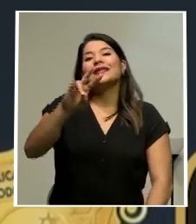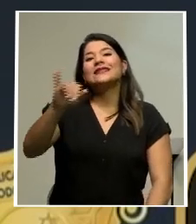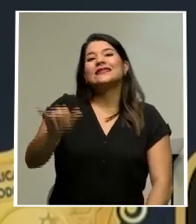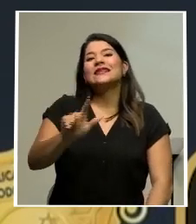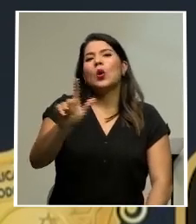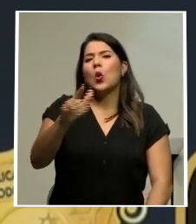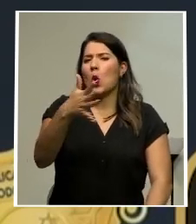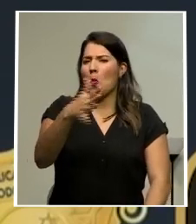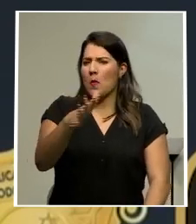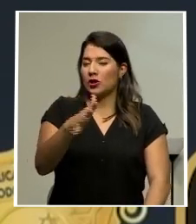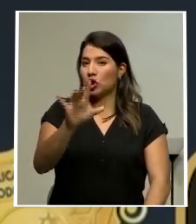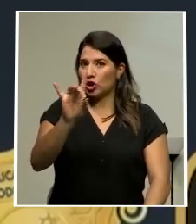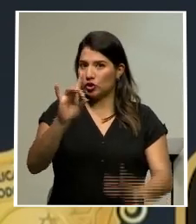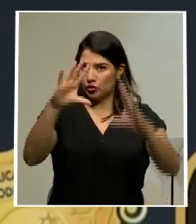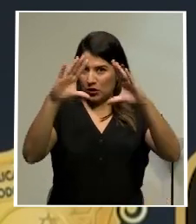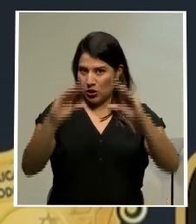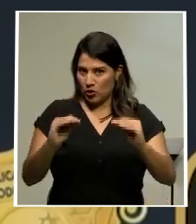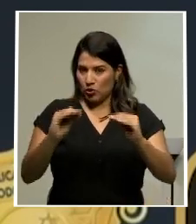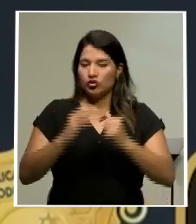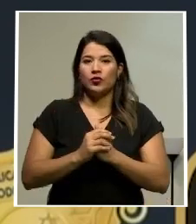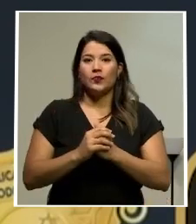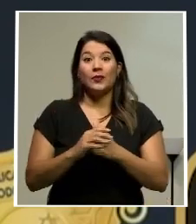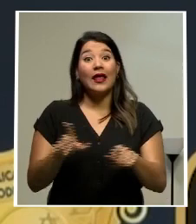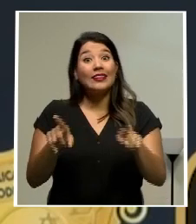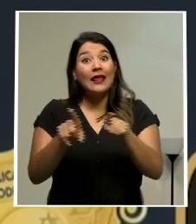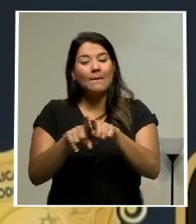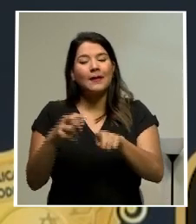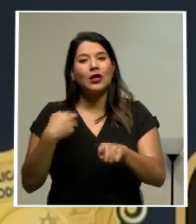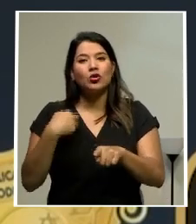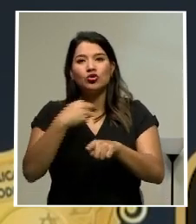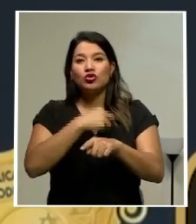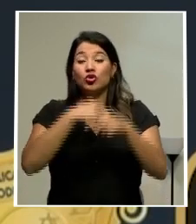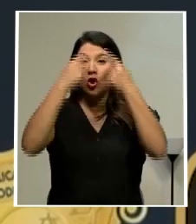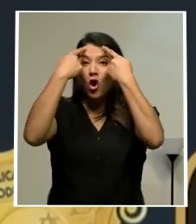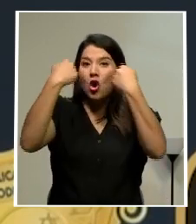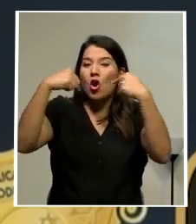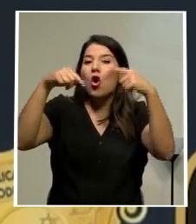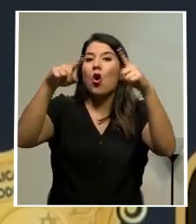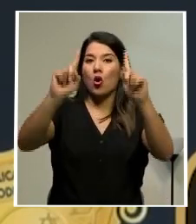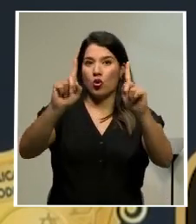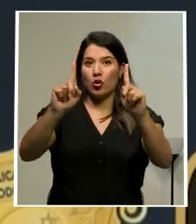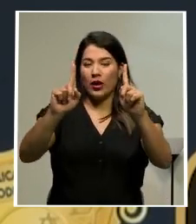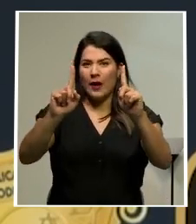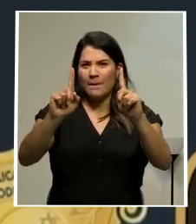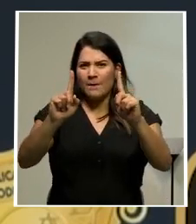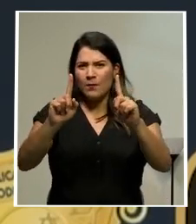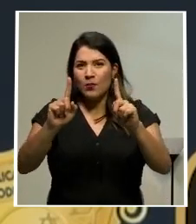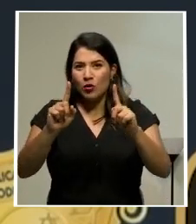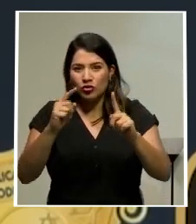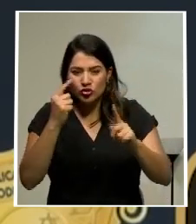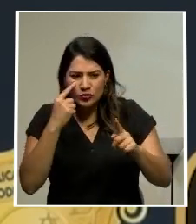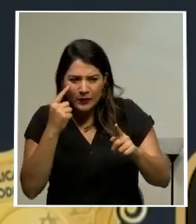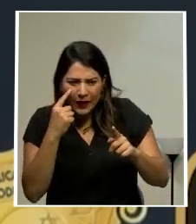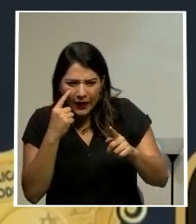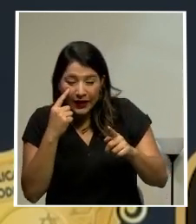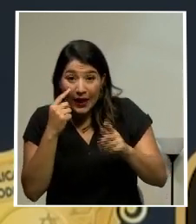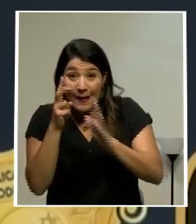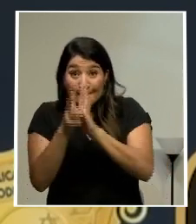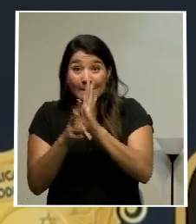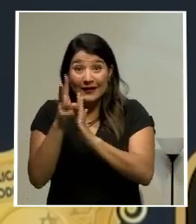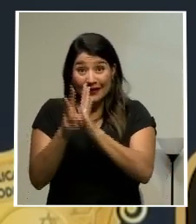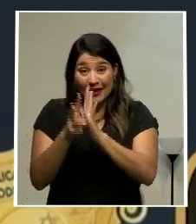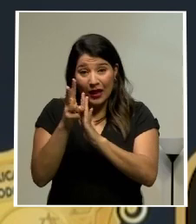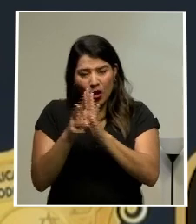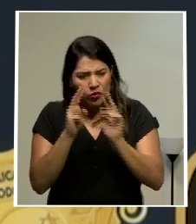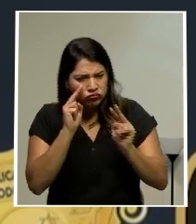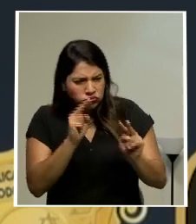8 de la noche. Adicionalmente, logramos obtener unas tomas de video que nos permiten ubicar a una de